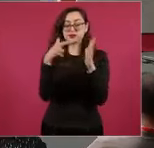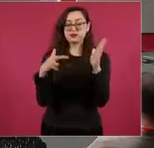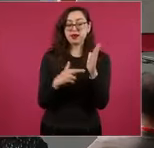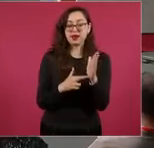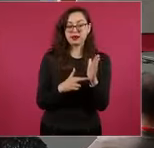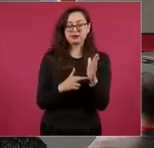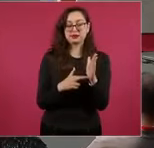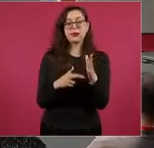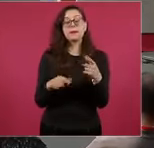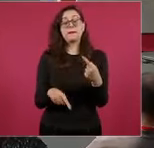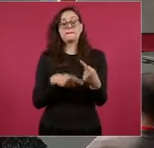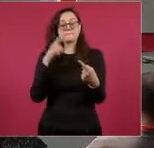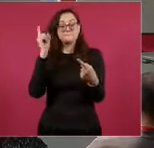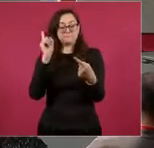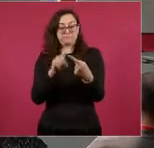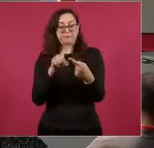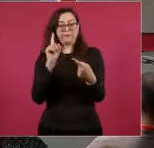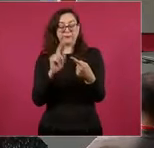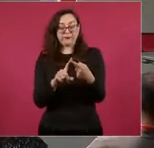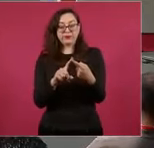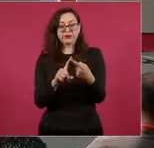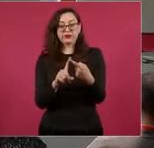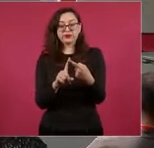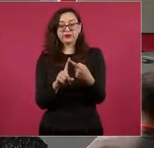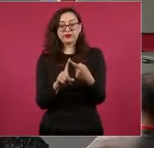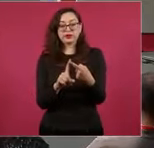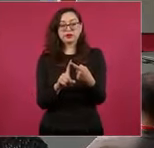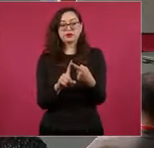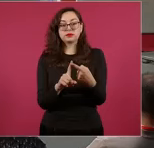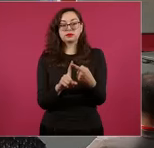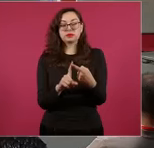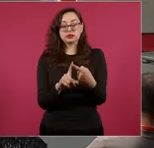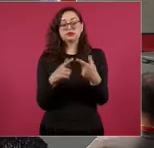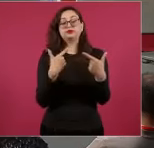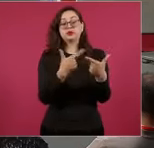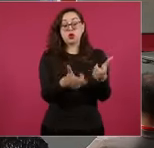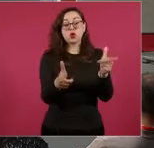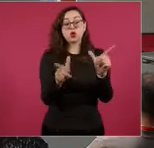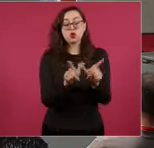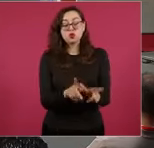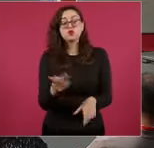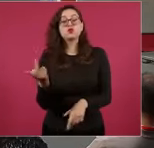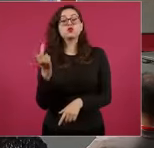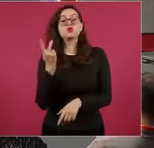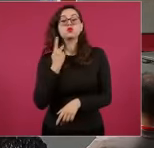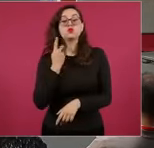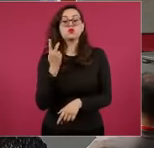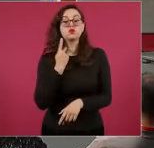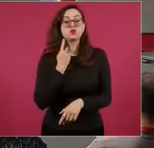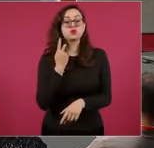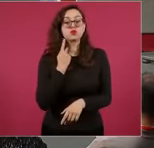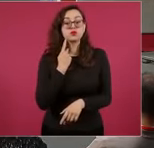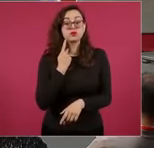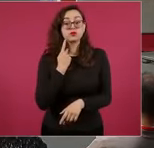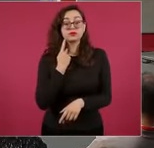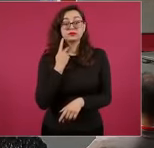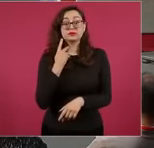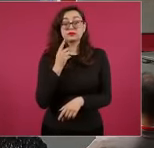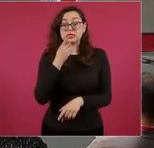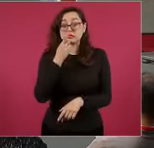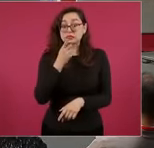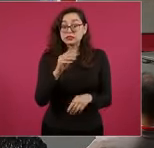para que un partido no esté sobre representado es que ningún partido político, y así dice la